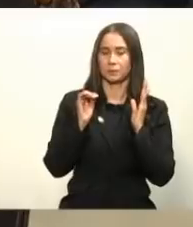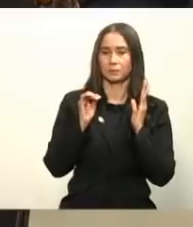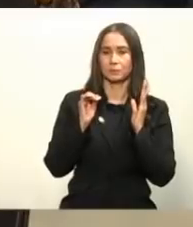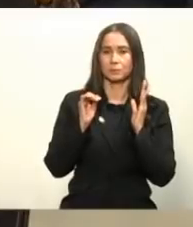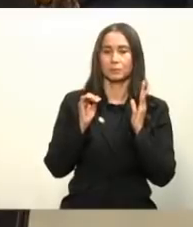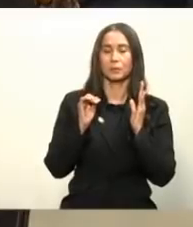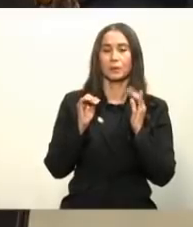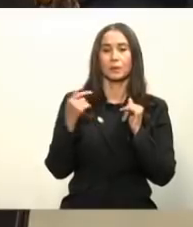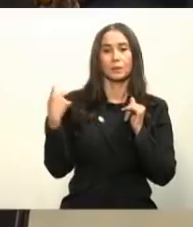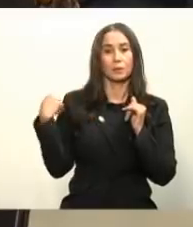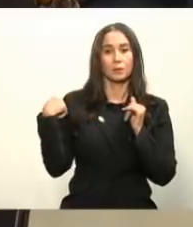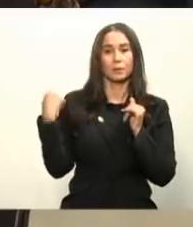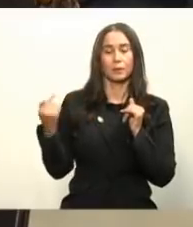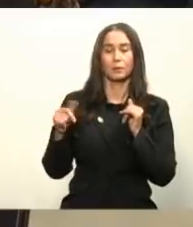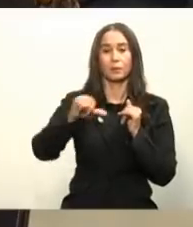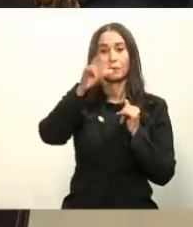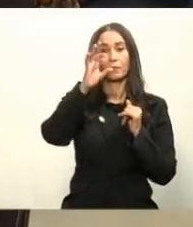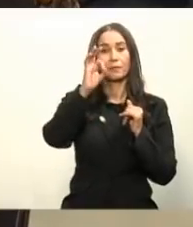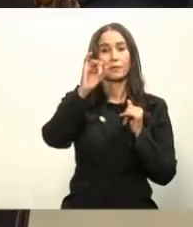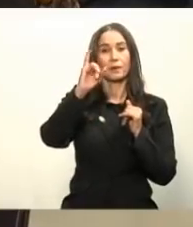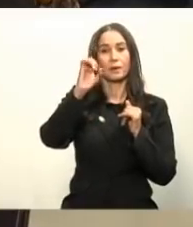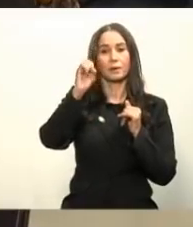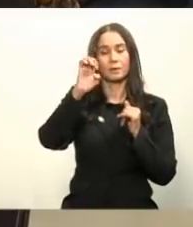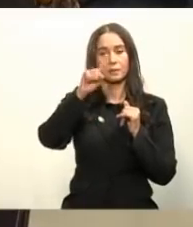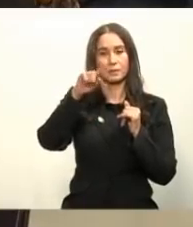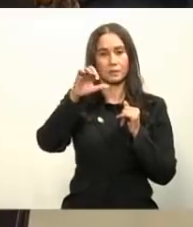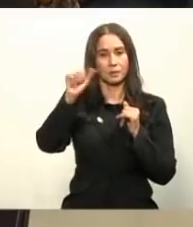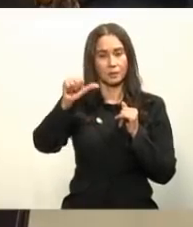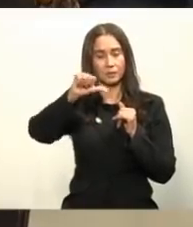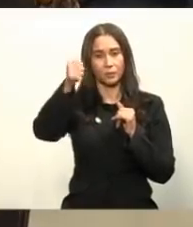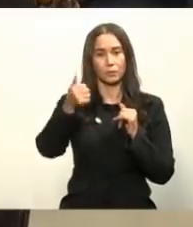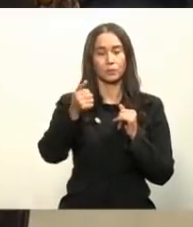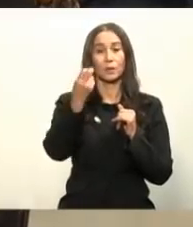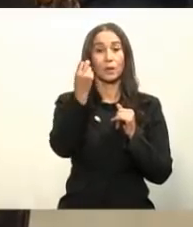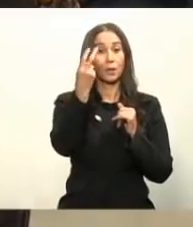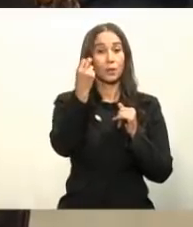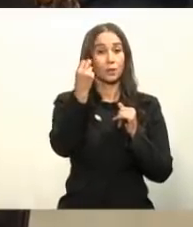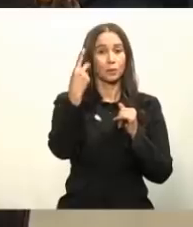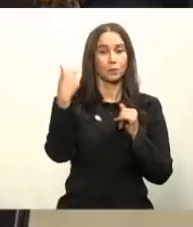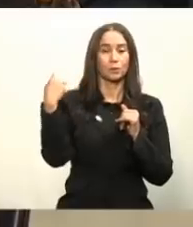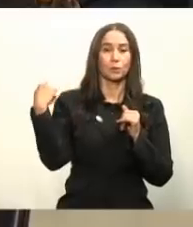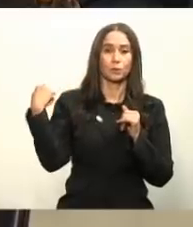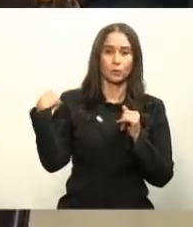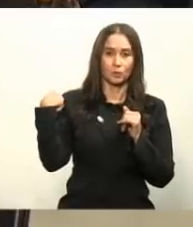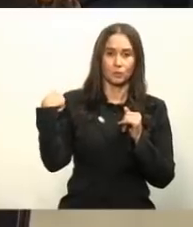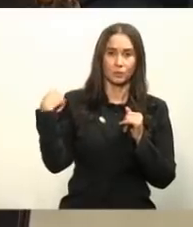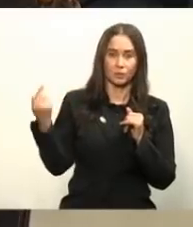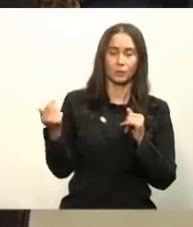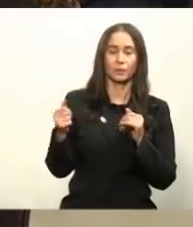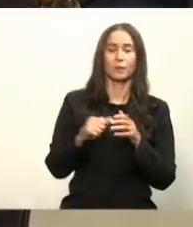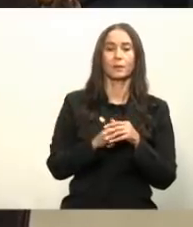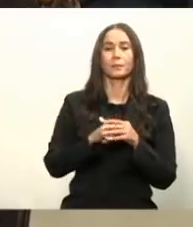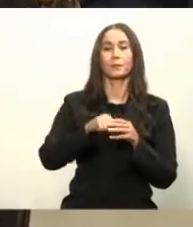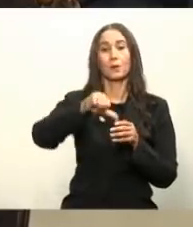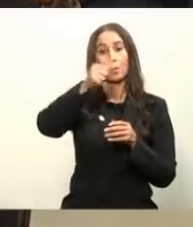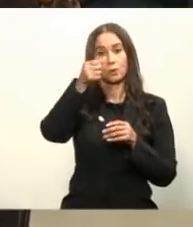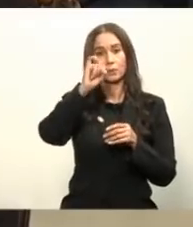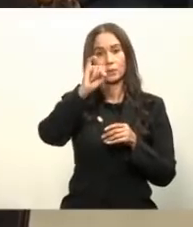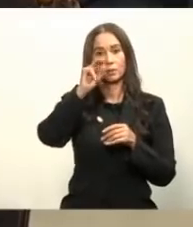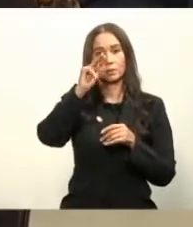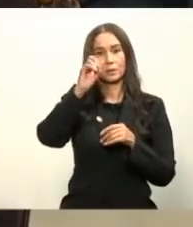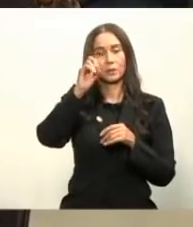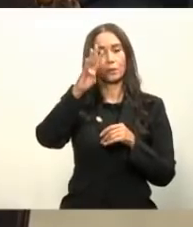en el caso de Pfizer fue de un contrato de 12 dólares en el caso de Sinovac